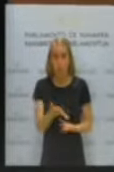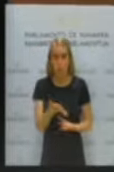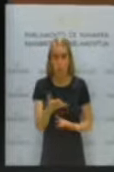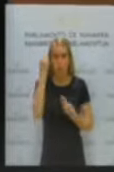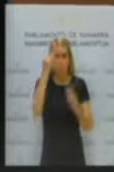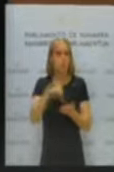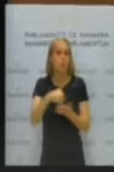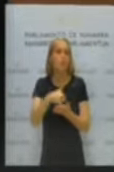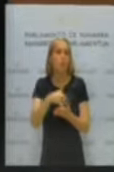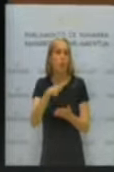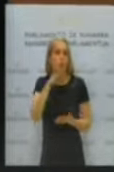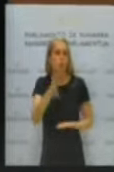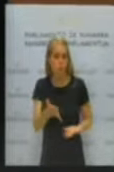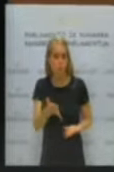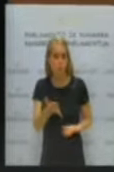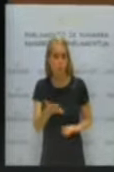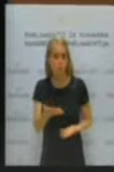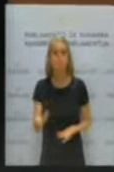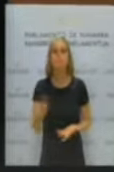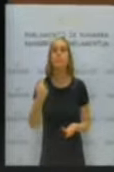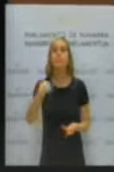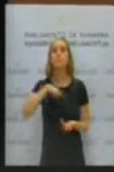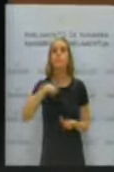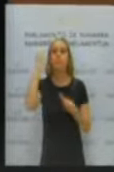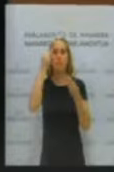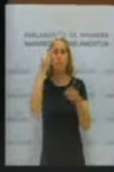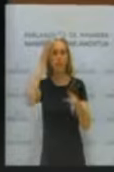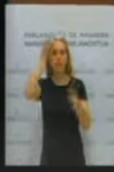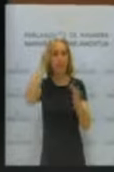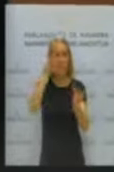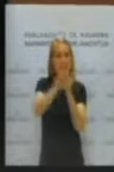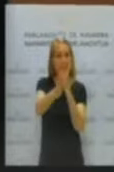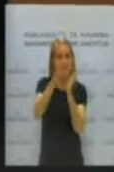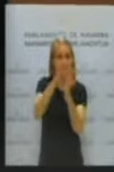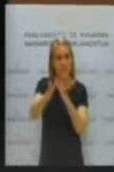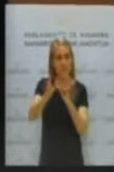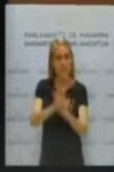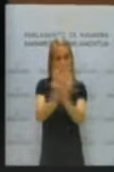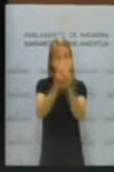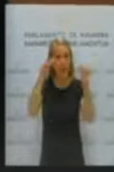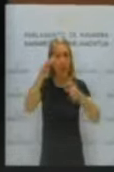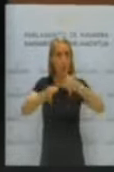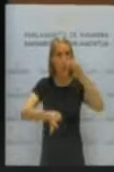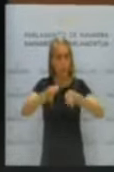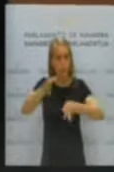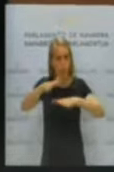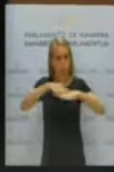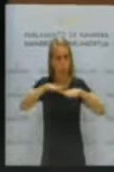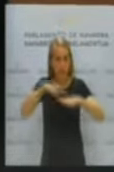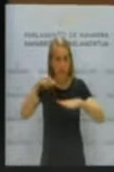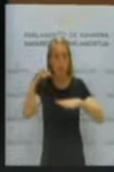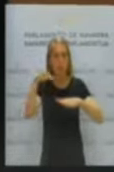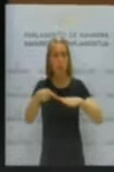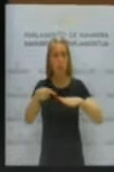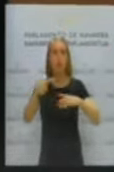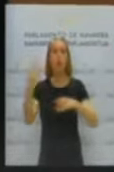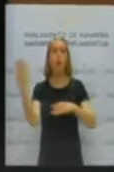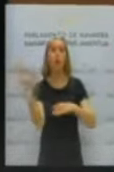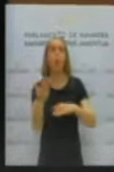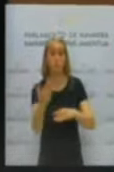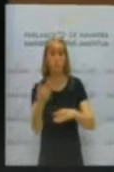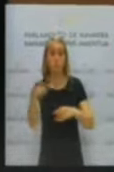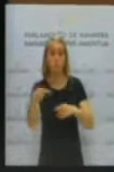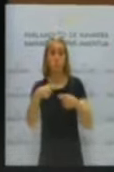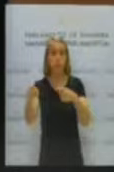no define con la mínima claridad y seguridad jurídica ni el hecho punible, ni el hecho que se ha de sancionar, que da